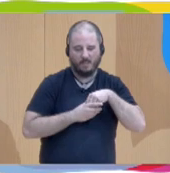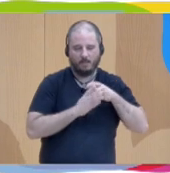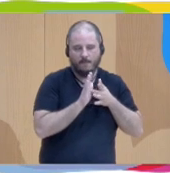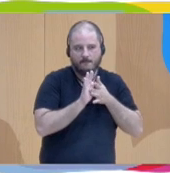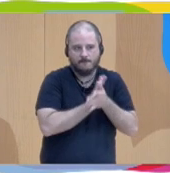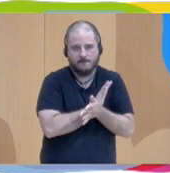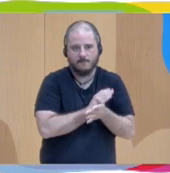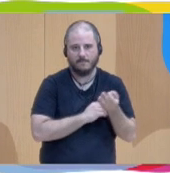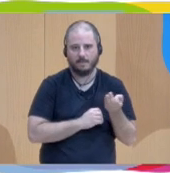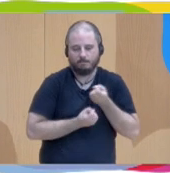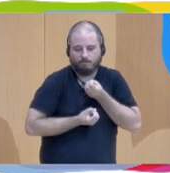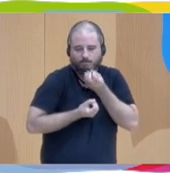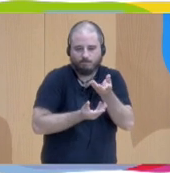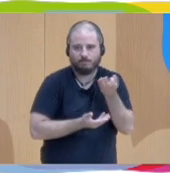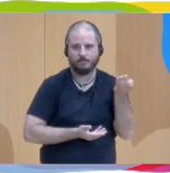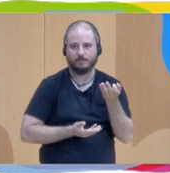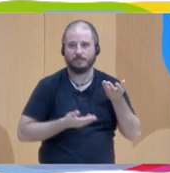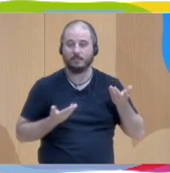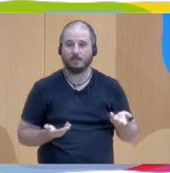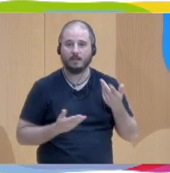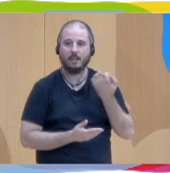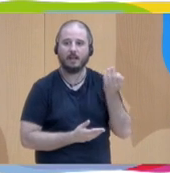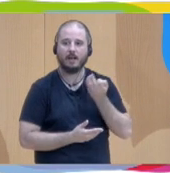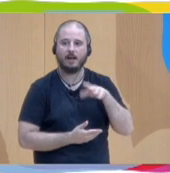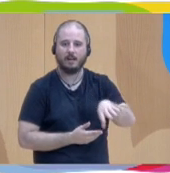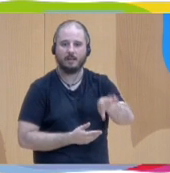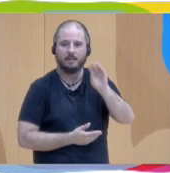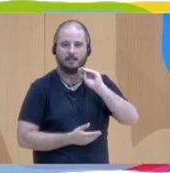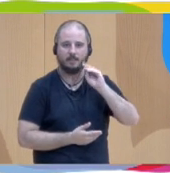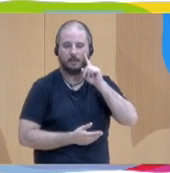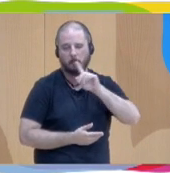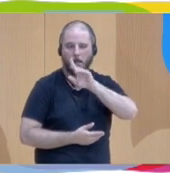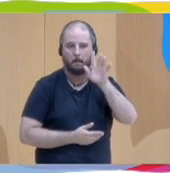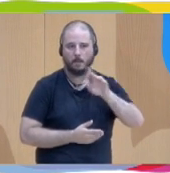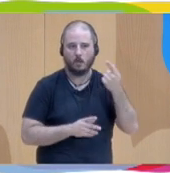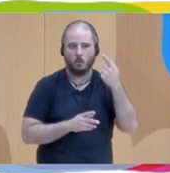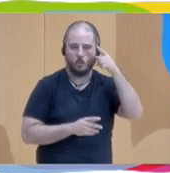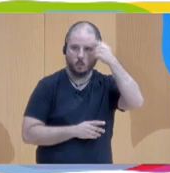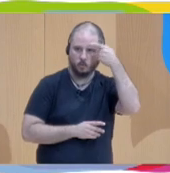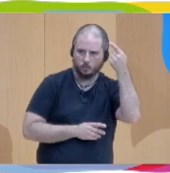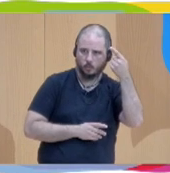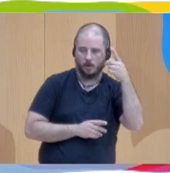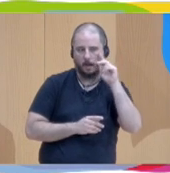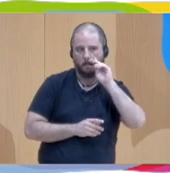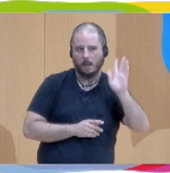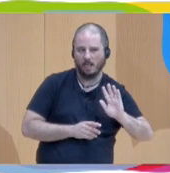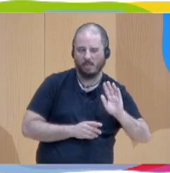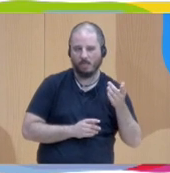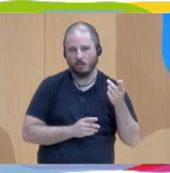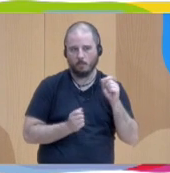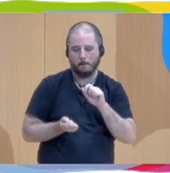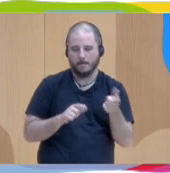to understanding the cultural similarities and differentties. Conocernos, en definitiva.